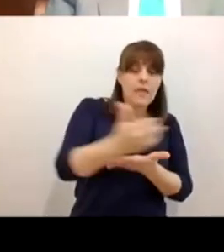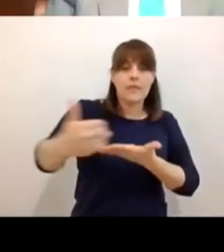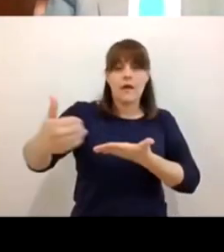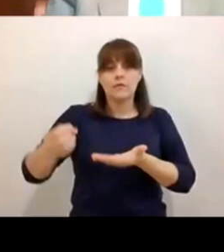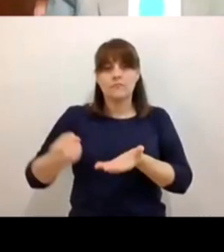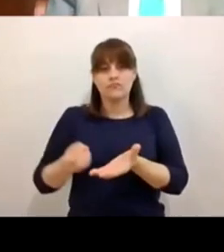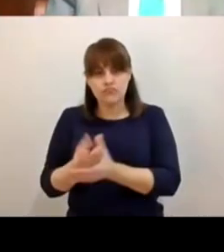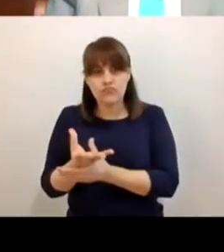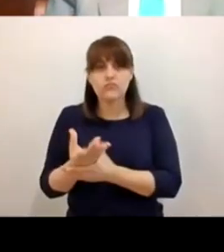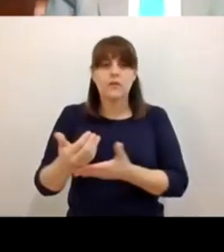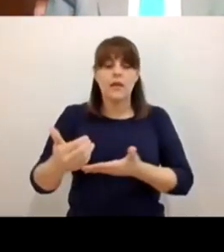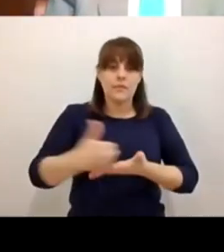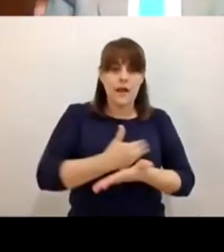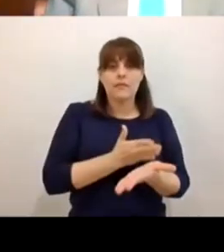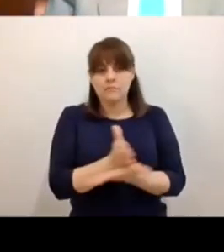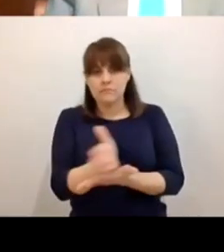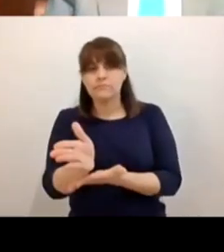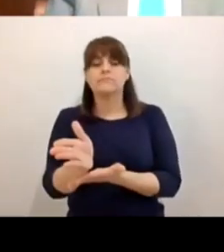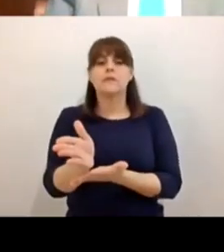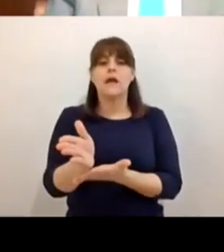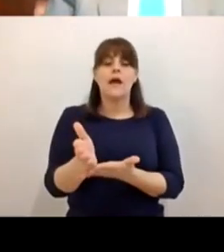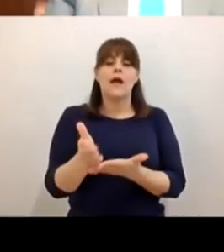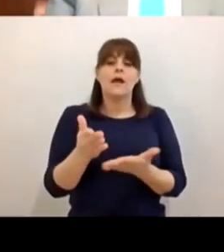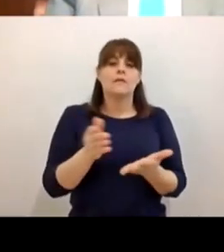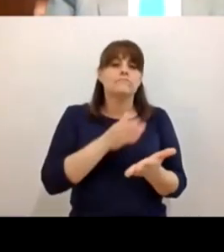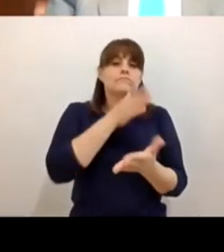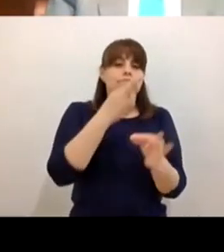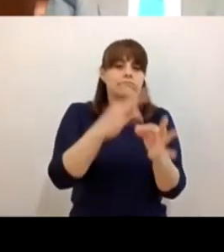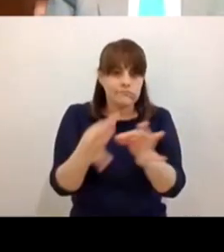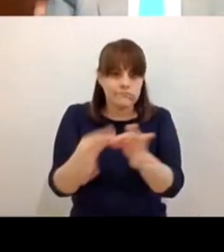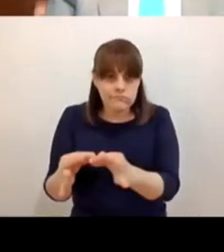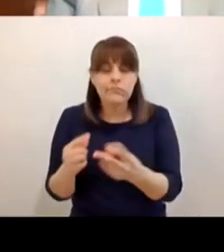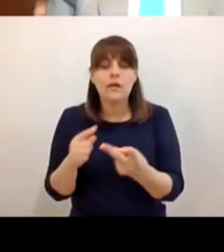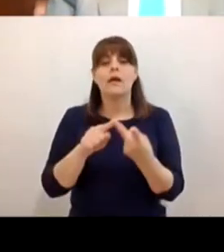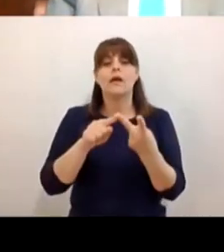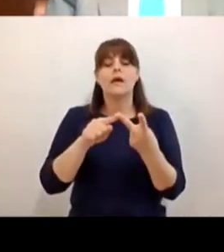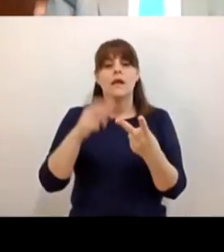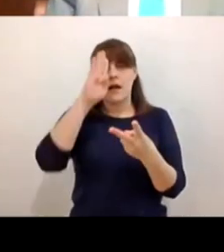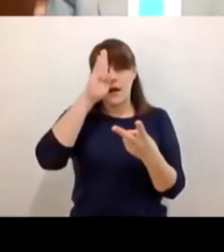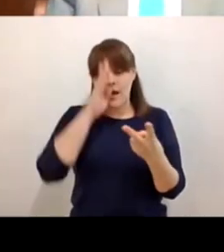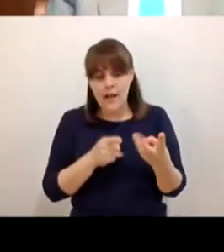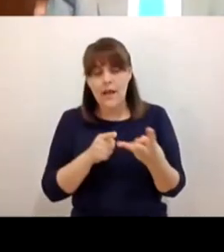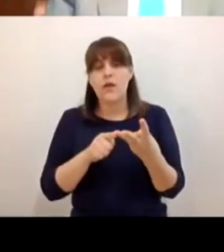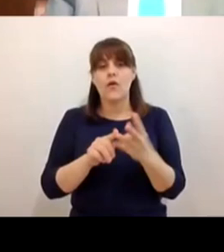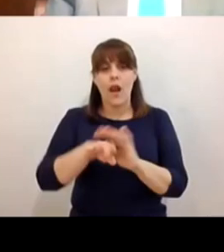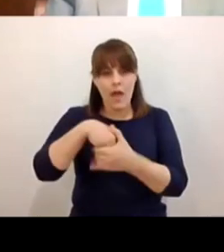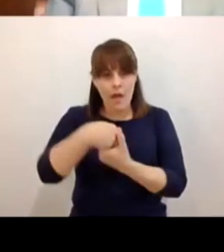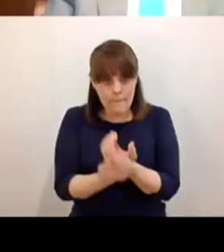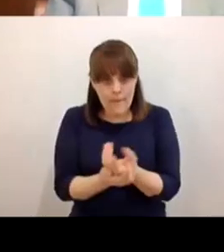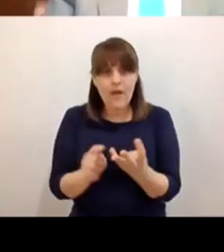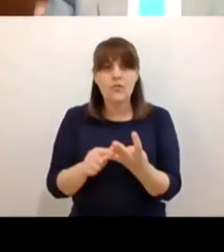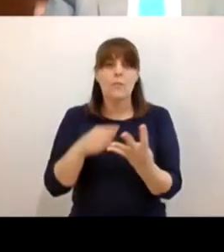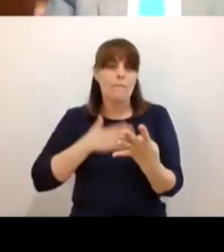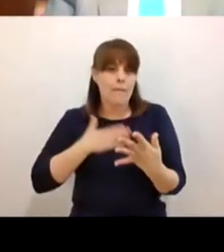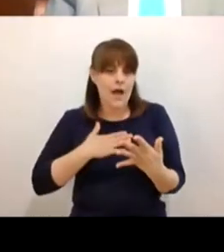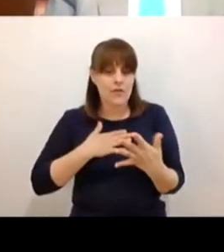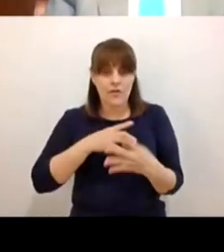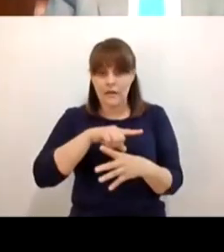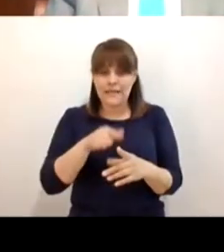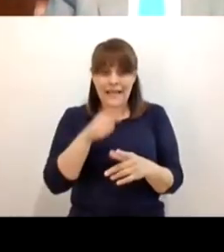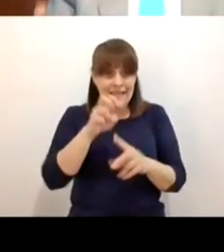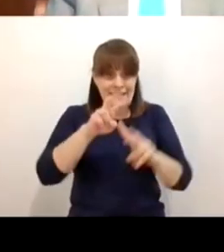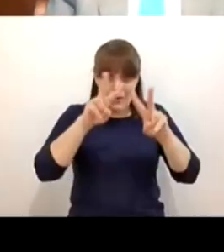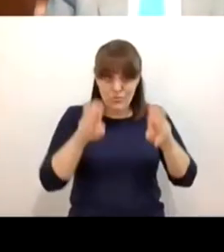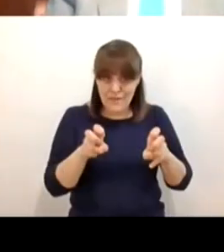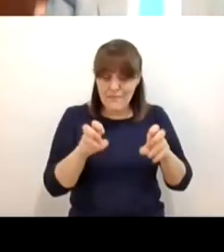asistencias recreos lavamanos baños me parece que será un tema que llegó para quedarse